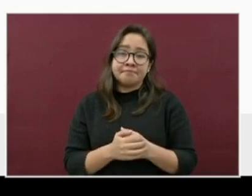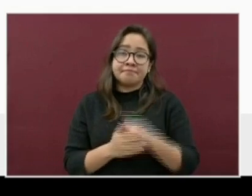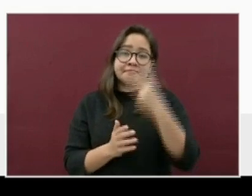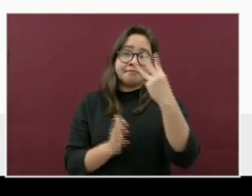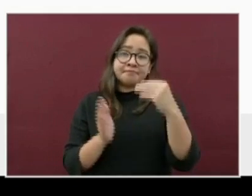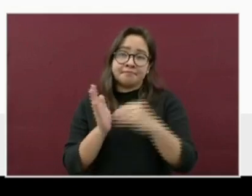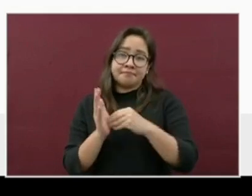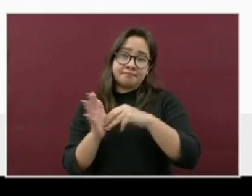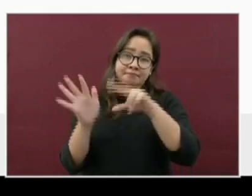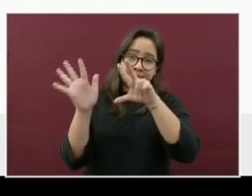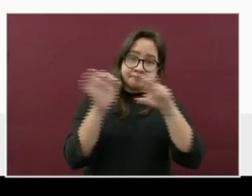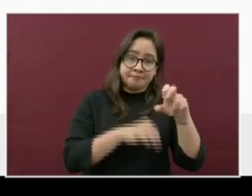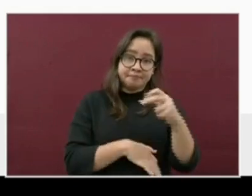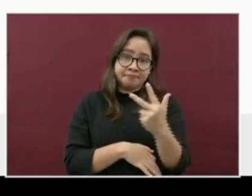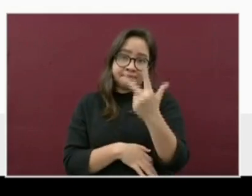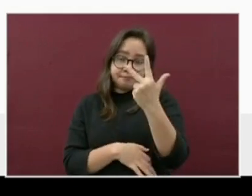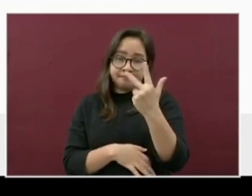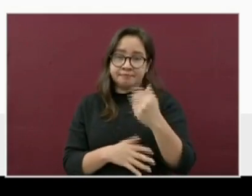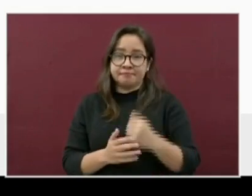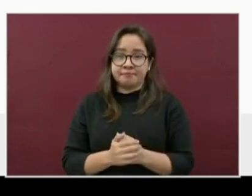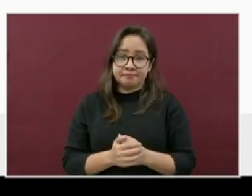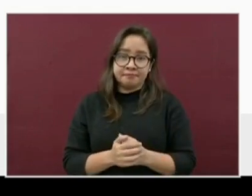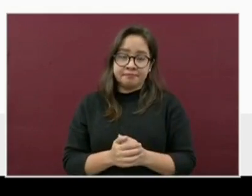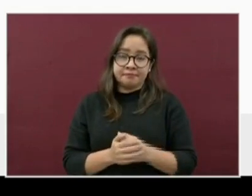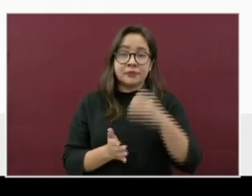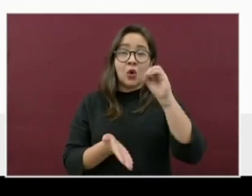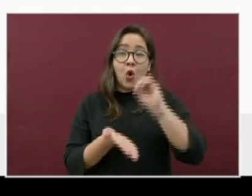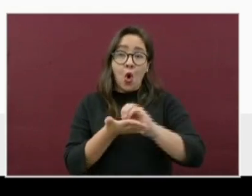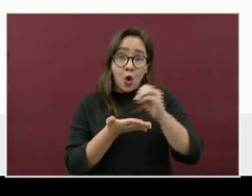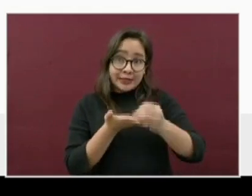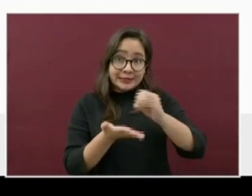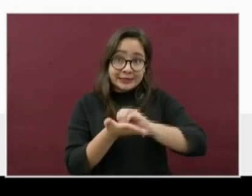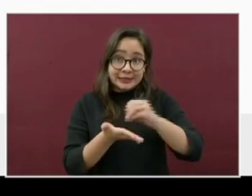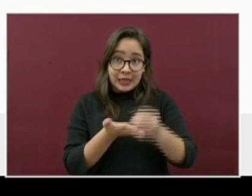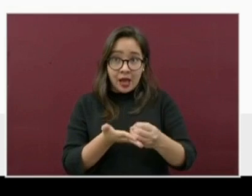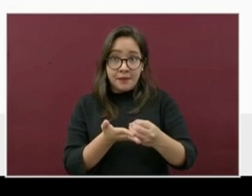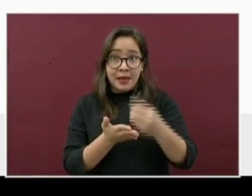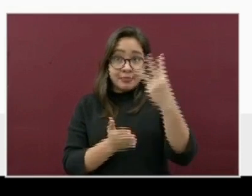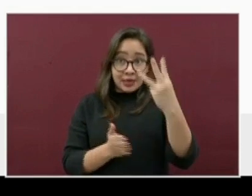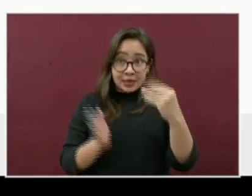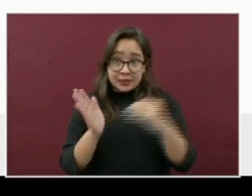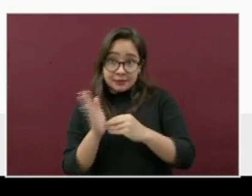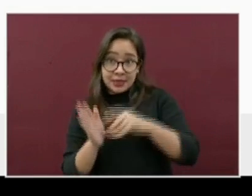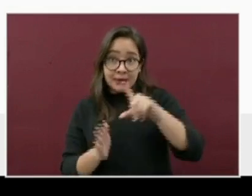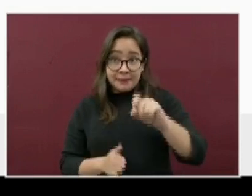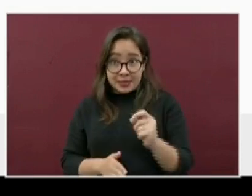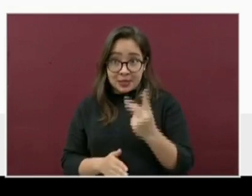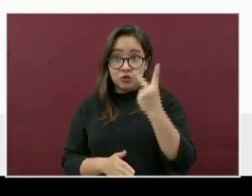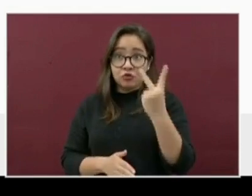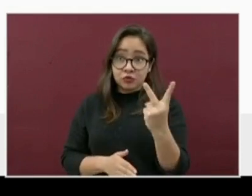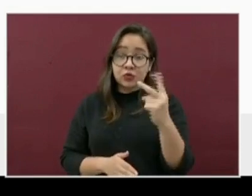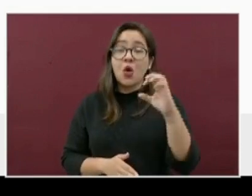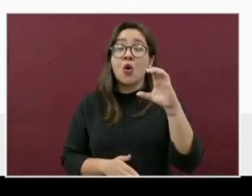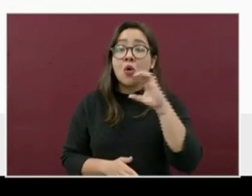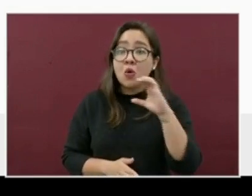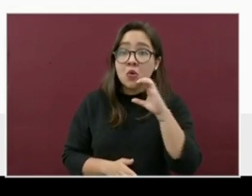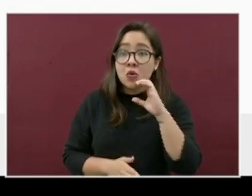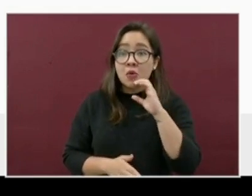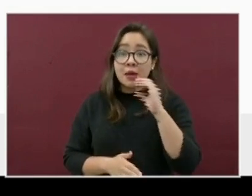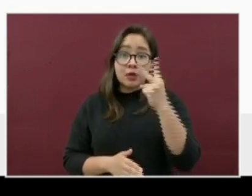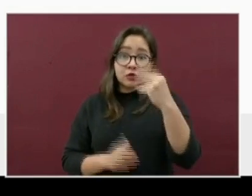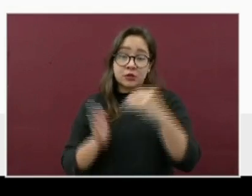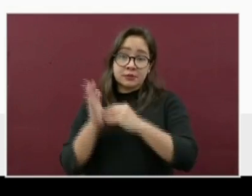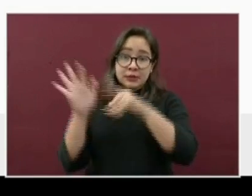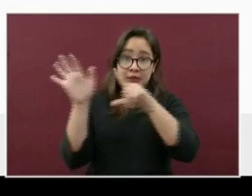,808 casos. También en Orizaba los casos suman 3,022. En Córdoba, 2